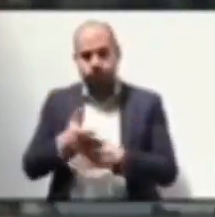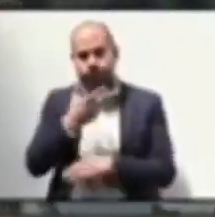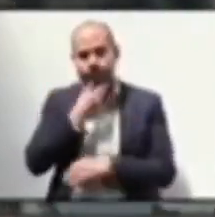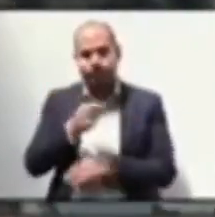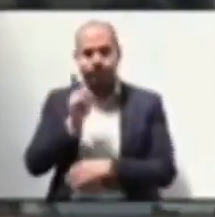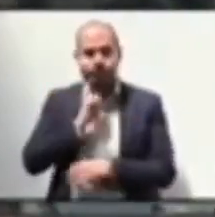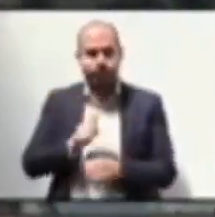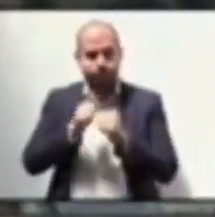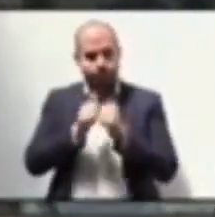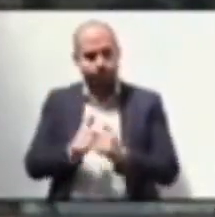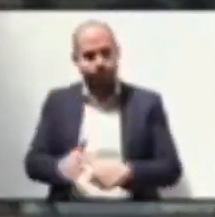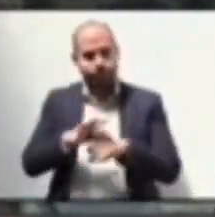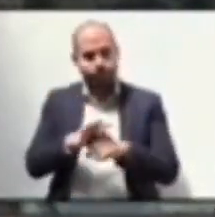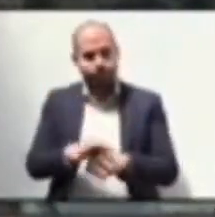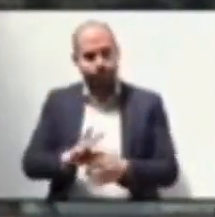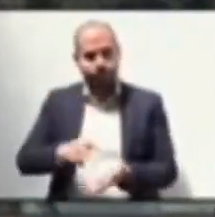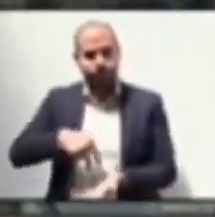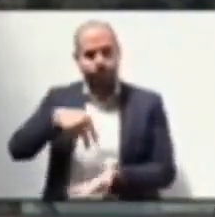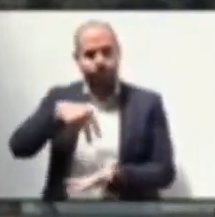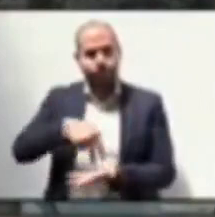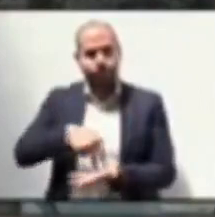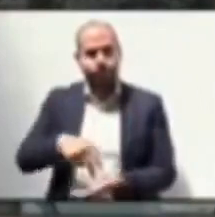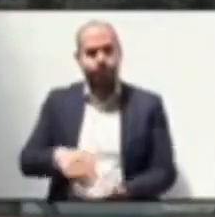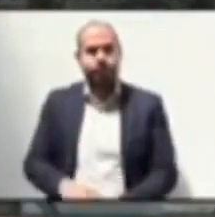todas y todos los presentes ponerse de pie.